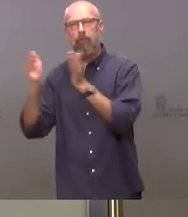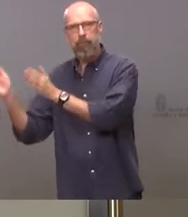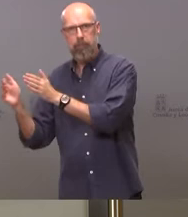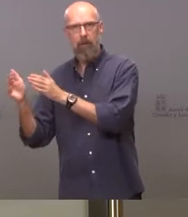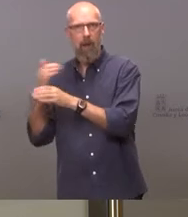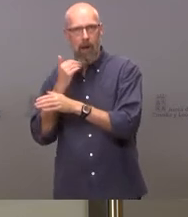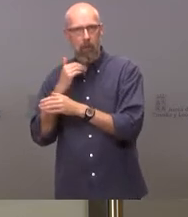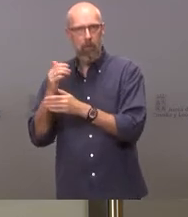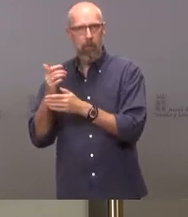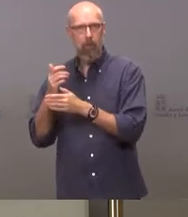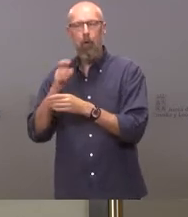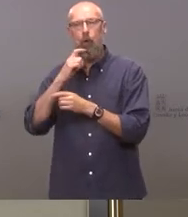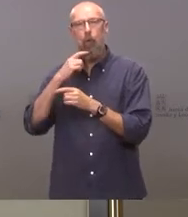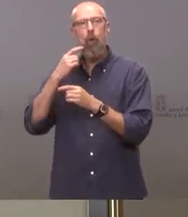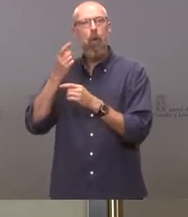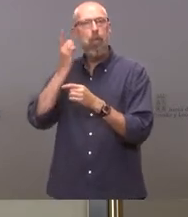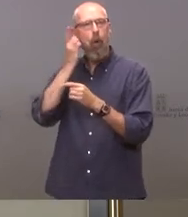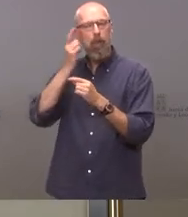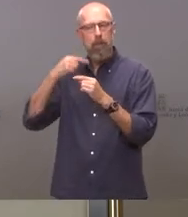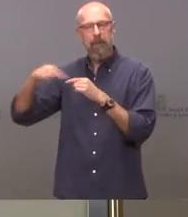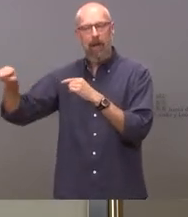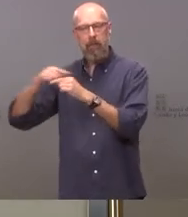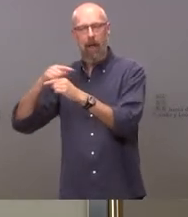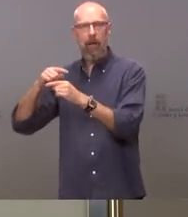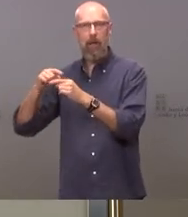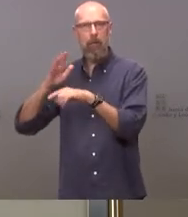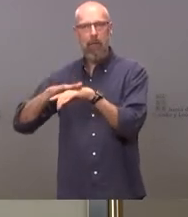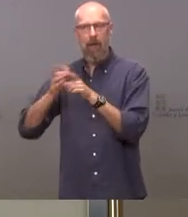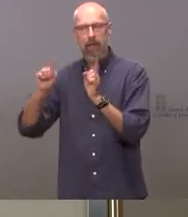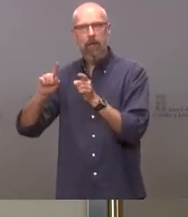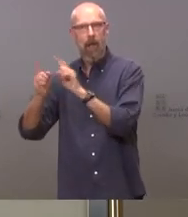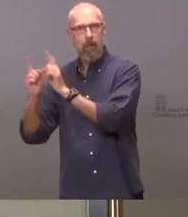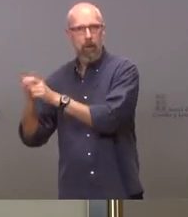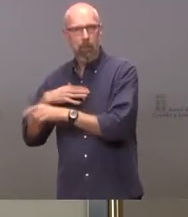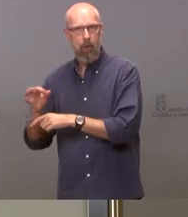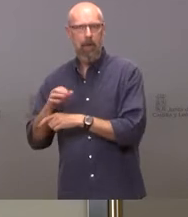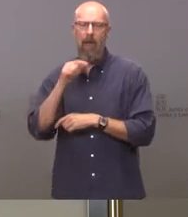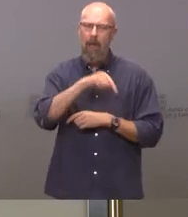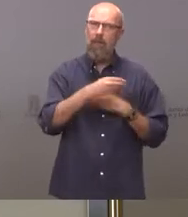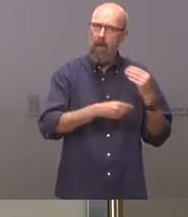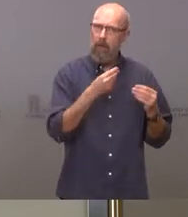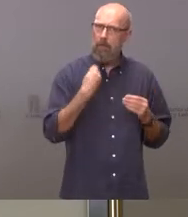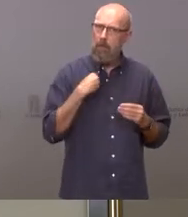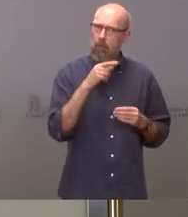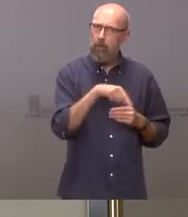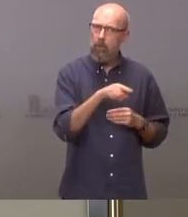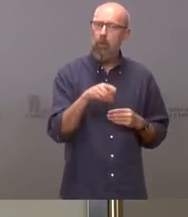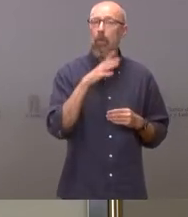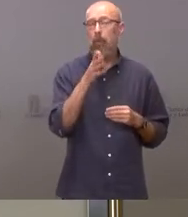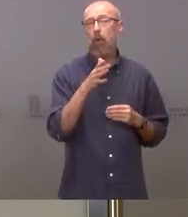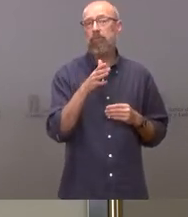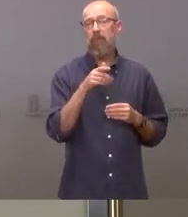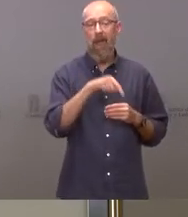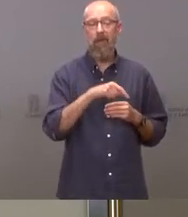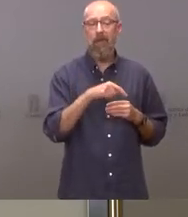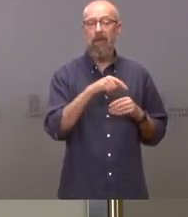a través del mensaje móvil que reciben entonces no sé si en Castillo cómo se plantearía hacer esto ya que los llamamientos son colectivos y